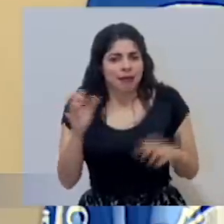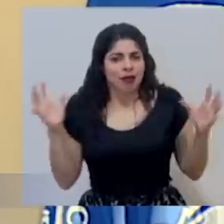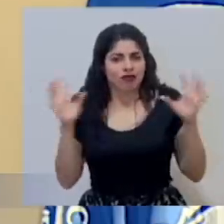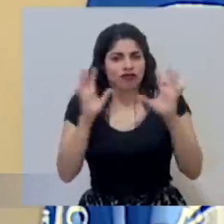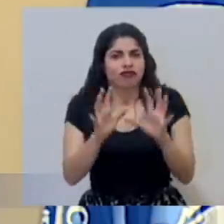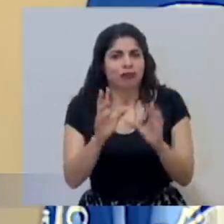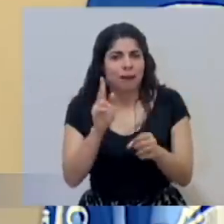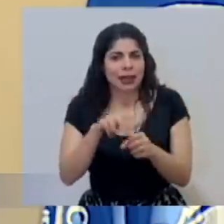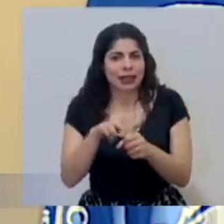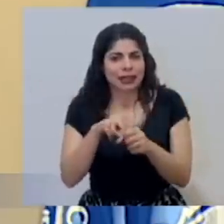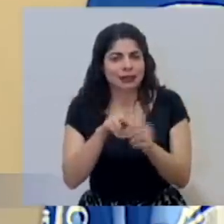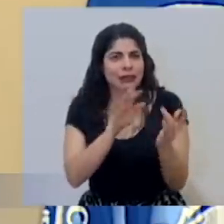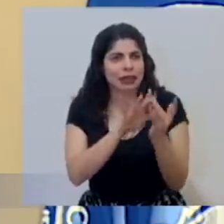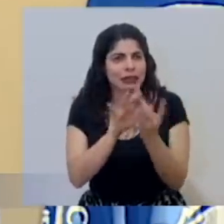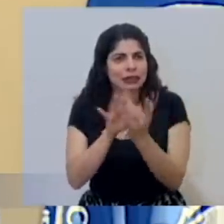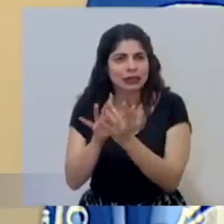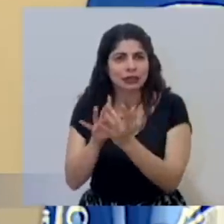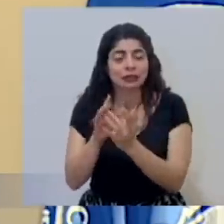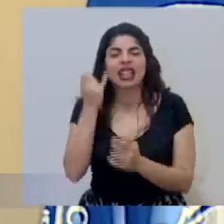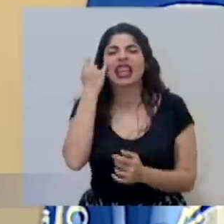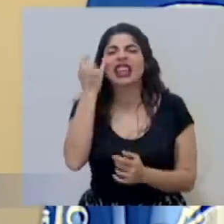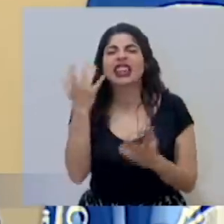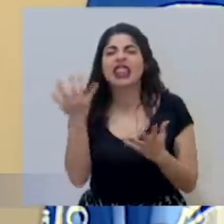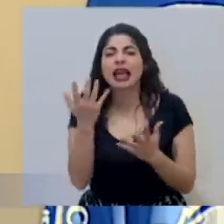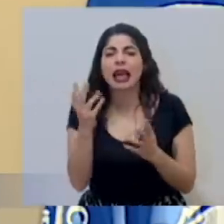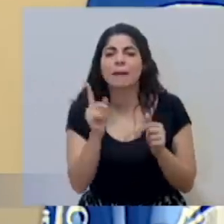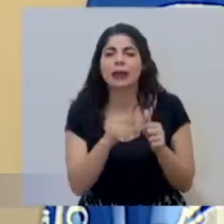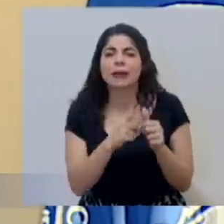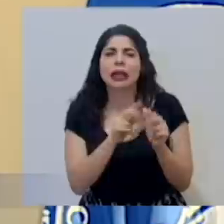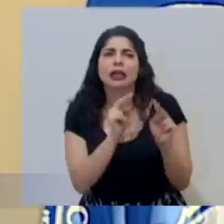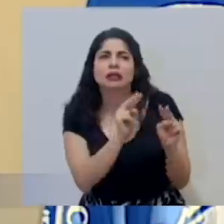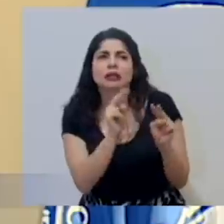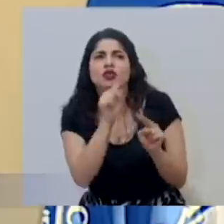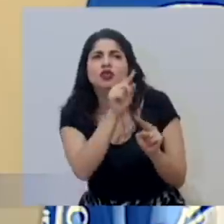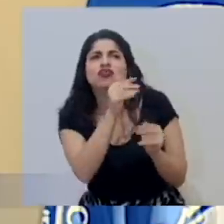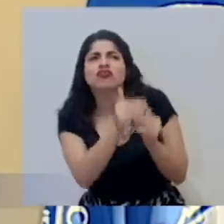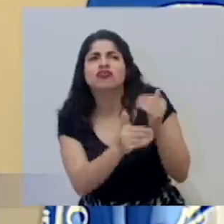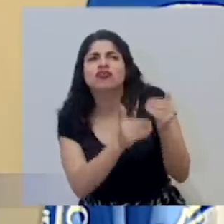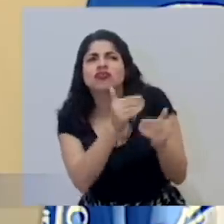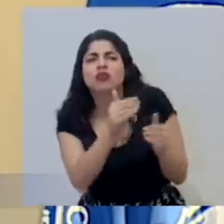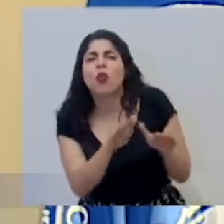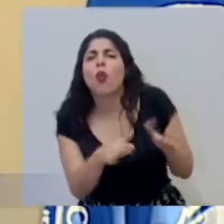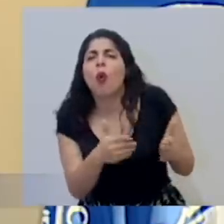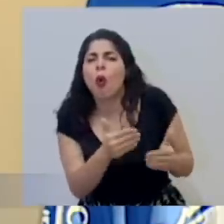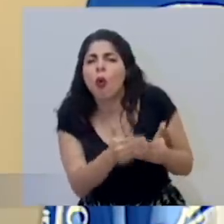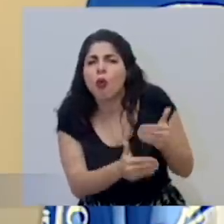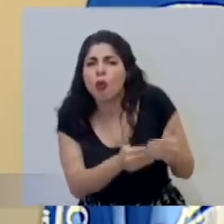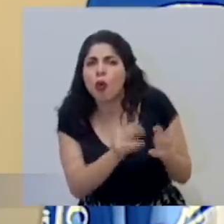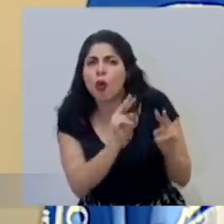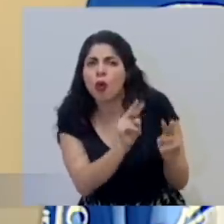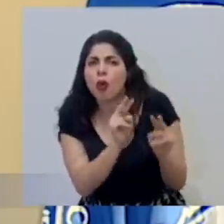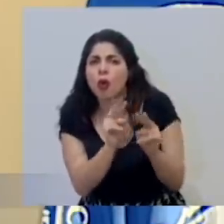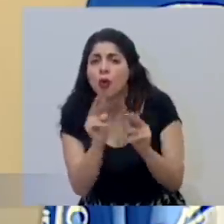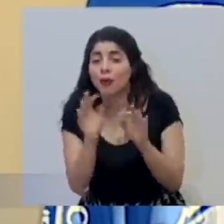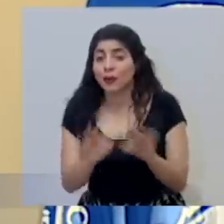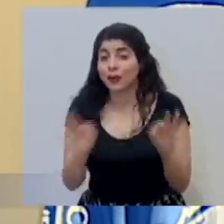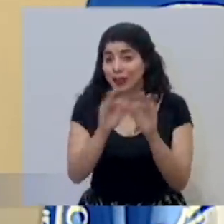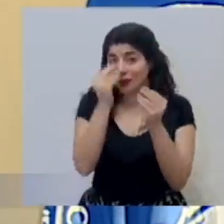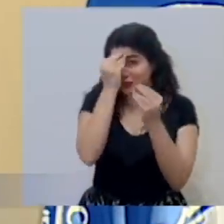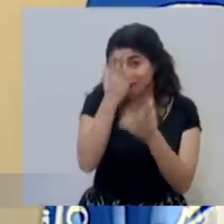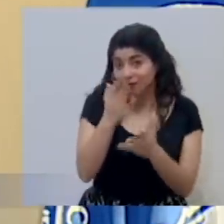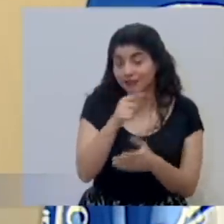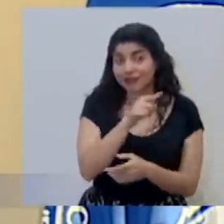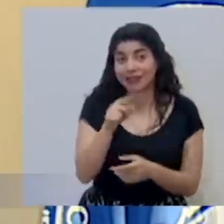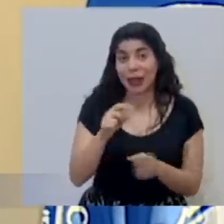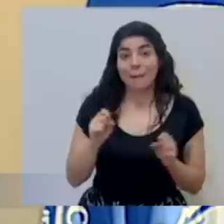participando y la idea pues es ir viendo justamente cómo va avanzando esto que sí es importante indicar es que pues eso